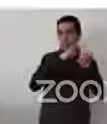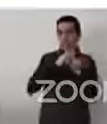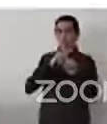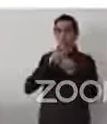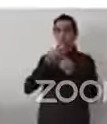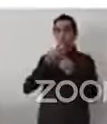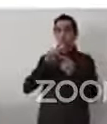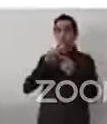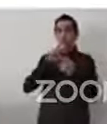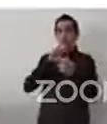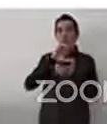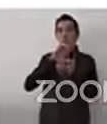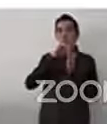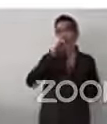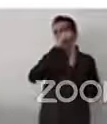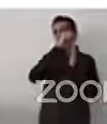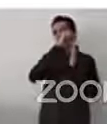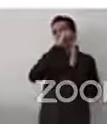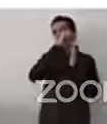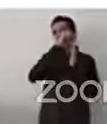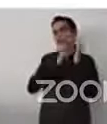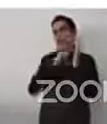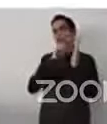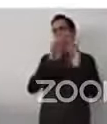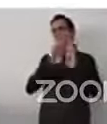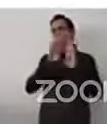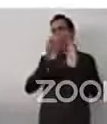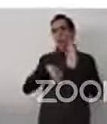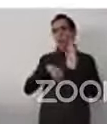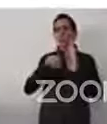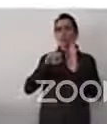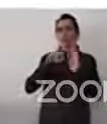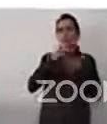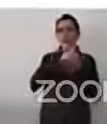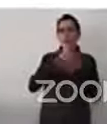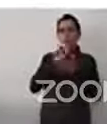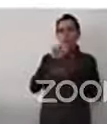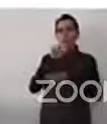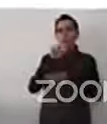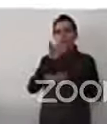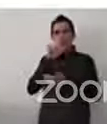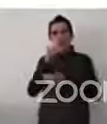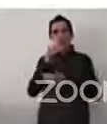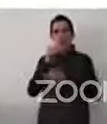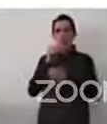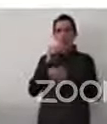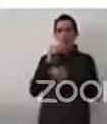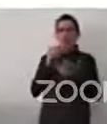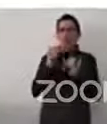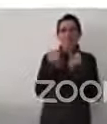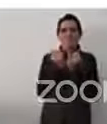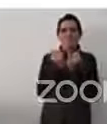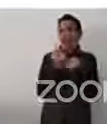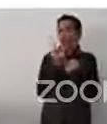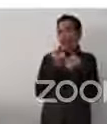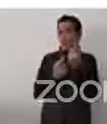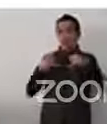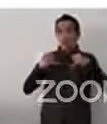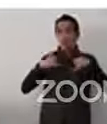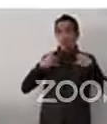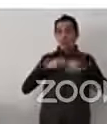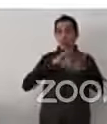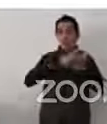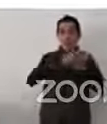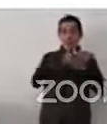Los jóvenes, porque obviamente hay una discriminación etaria, incluso tradicionalmente a los jóvenes que